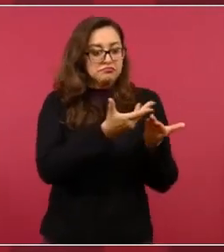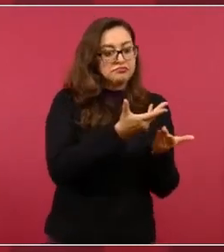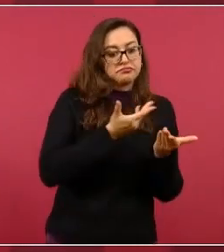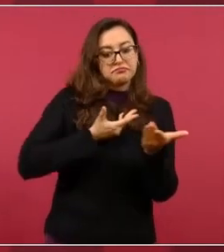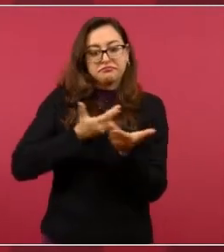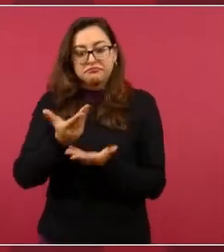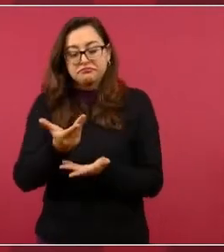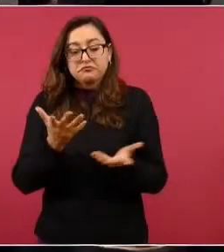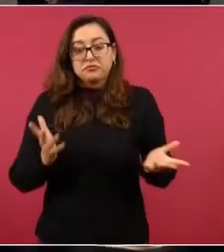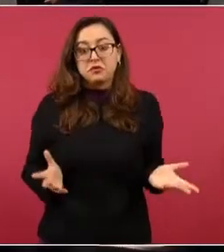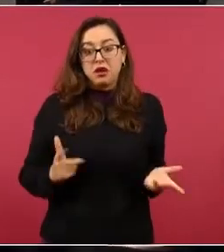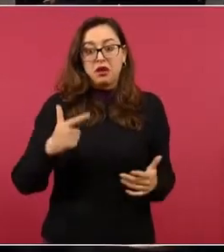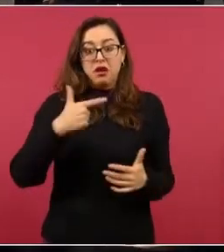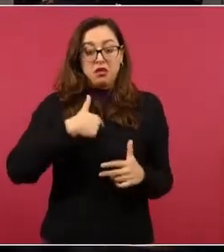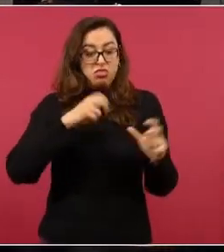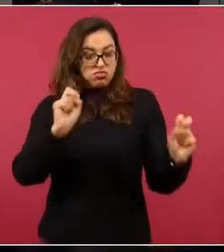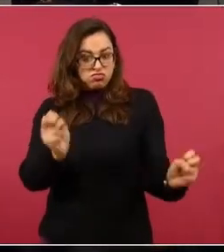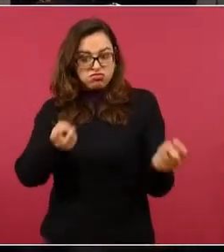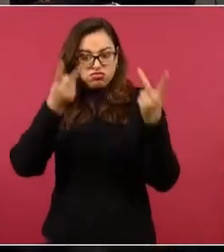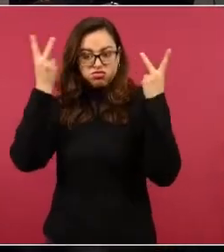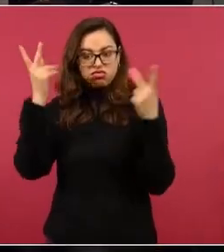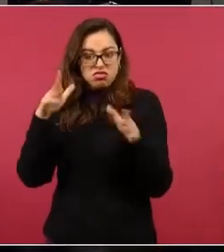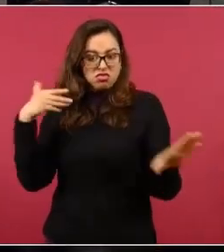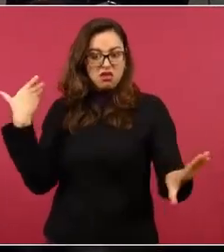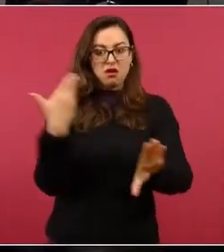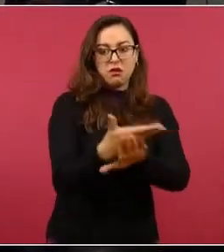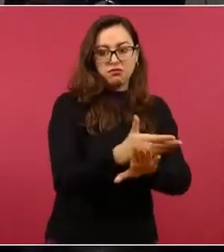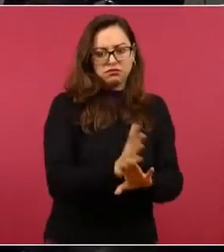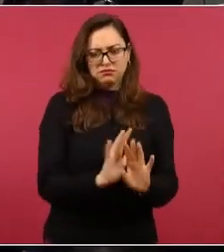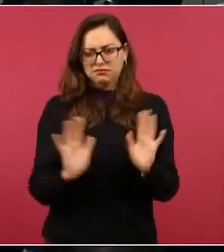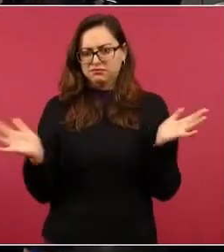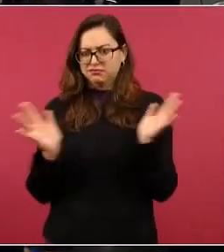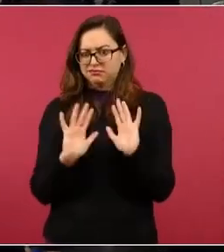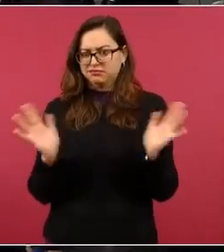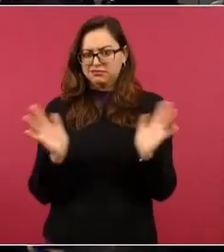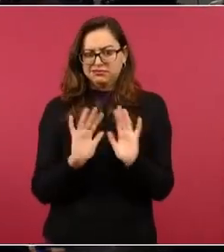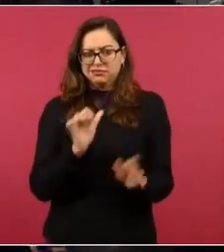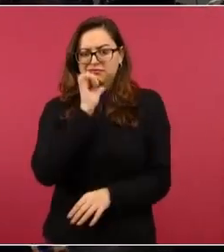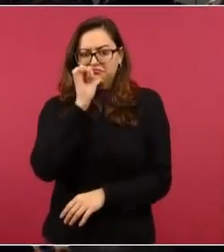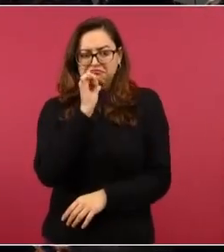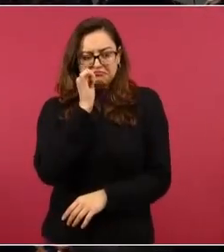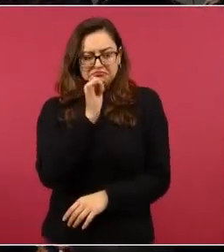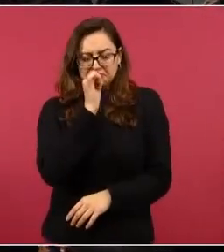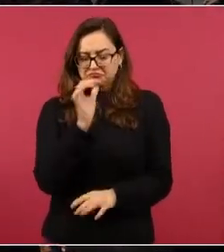ese es un asunto allá de Estados Unidos.